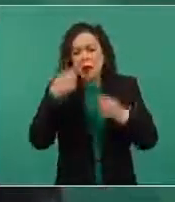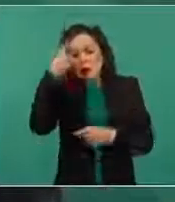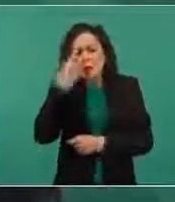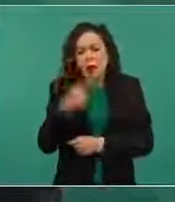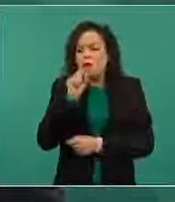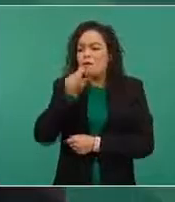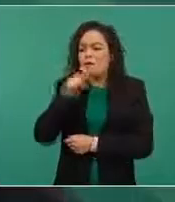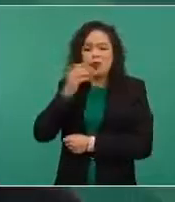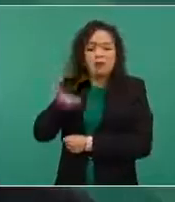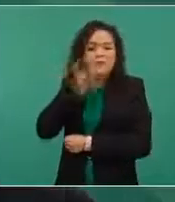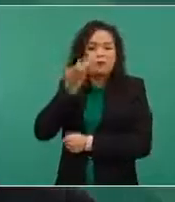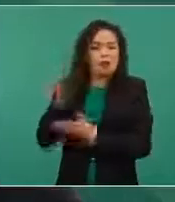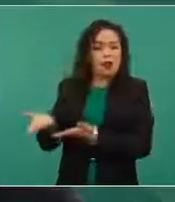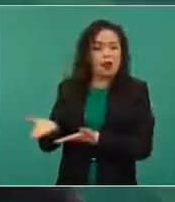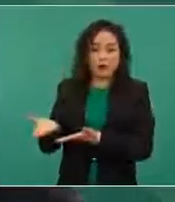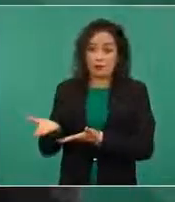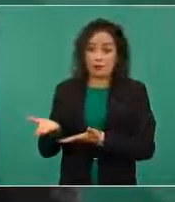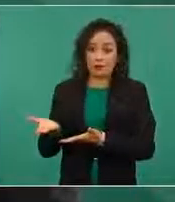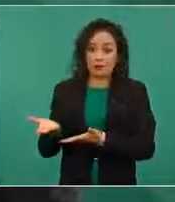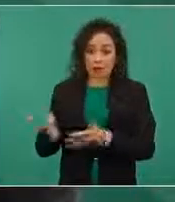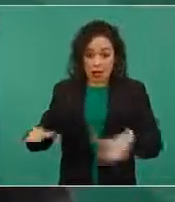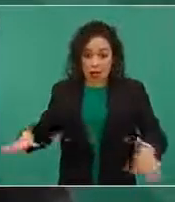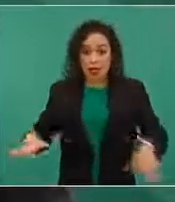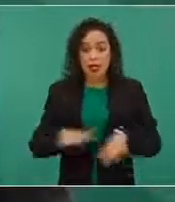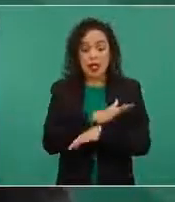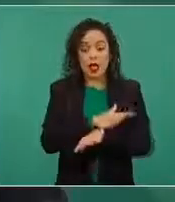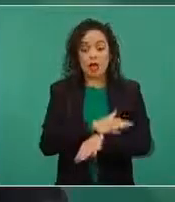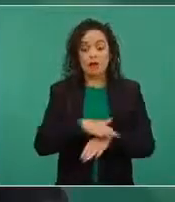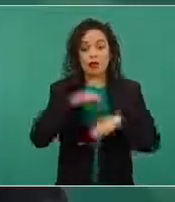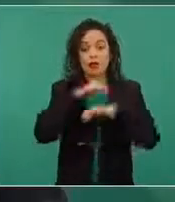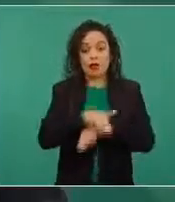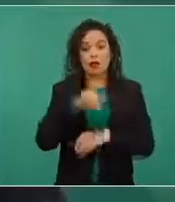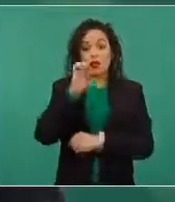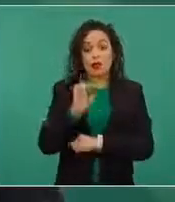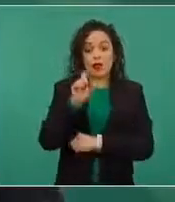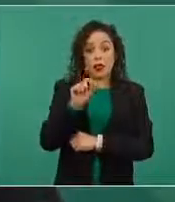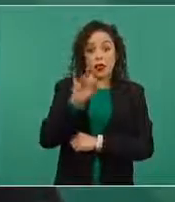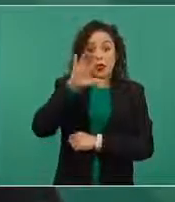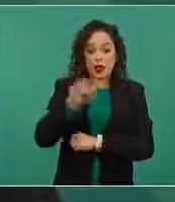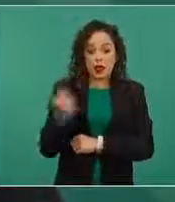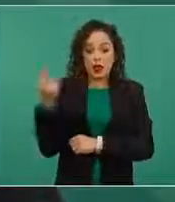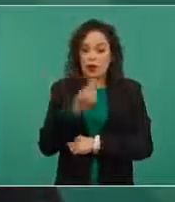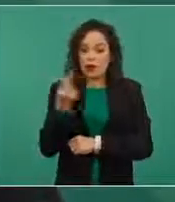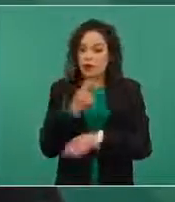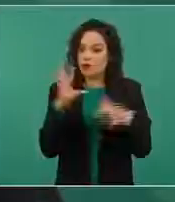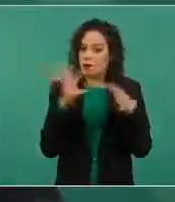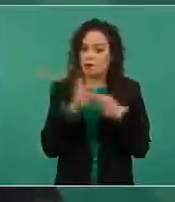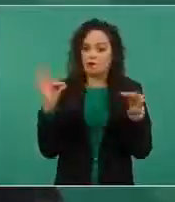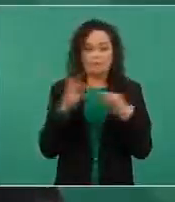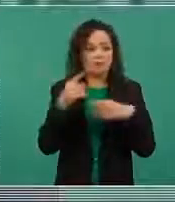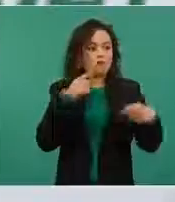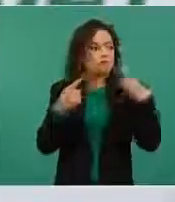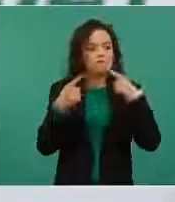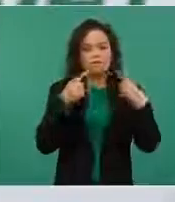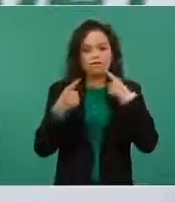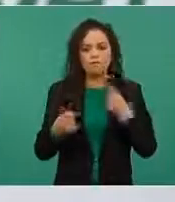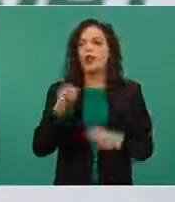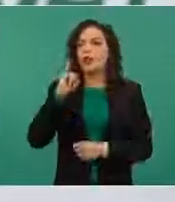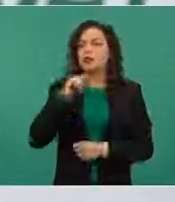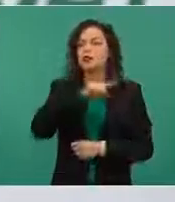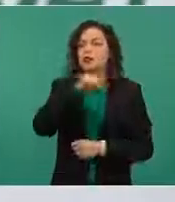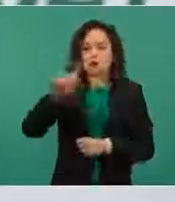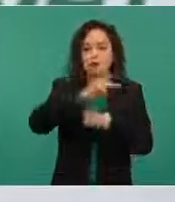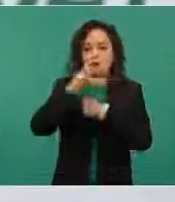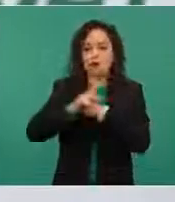Entonces, un llamado ético de ese calado, de esa profundidad, por supuesto que generó un gran interés en muchos países, y vamos a